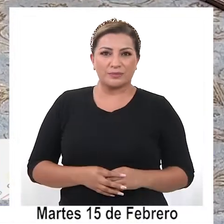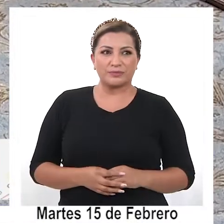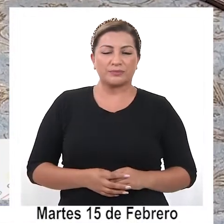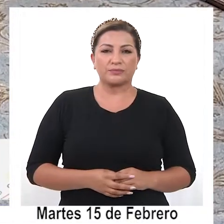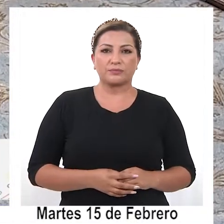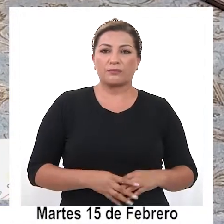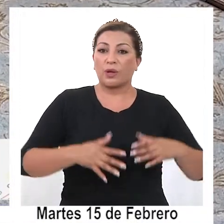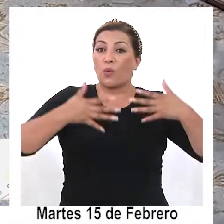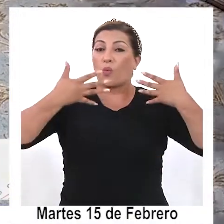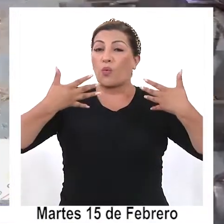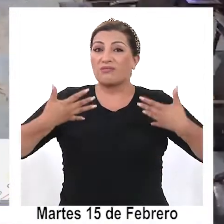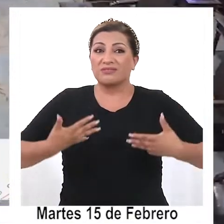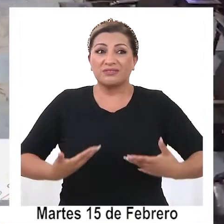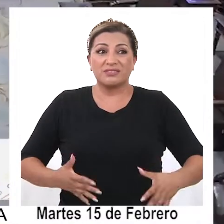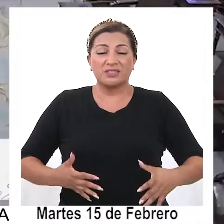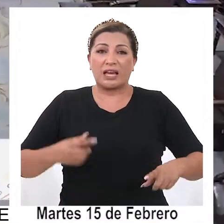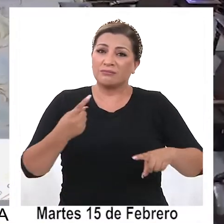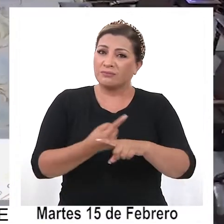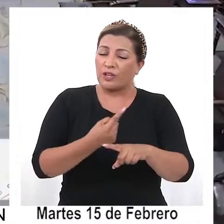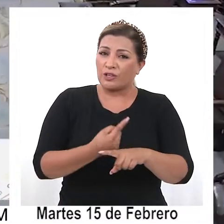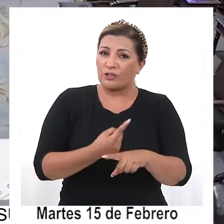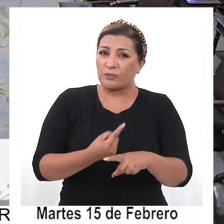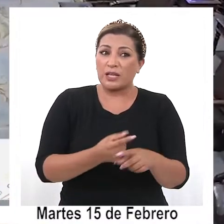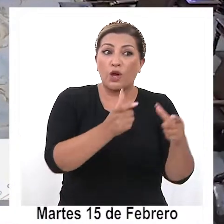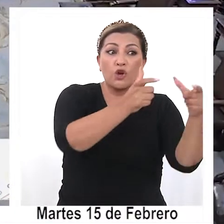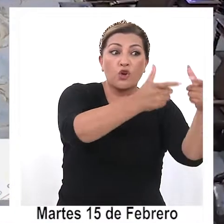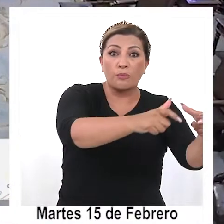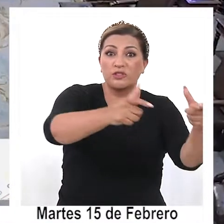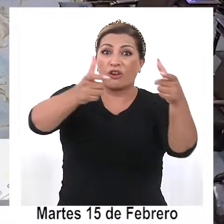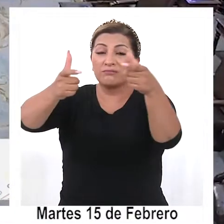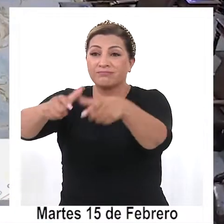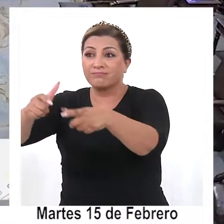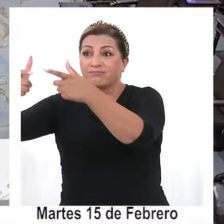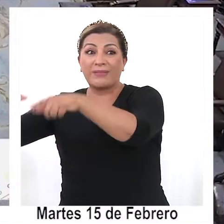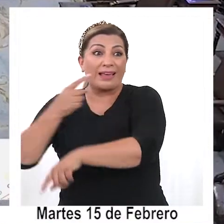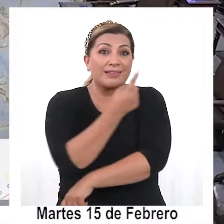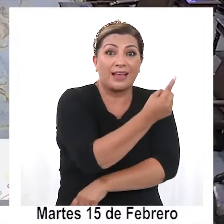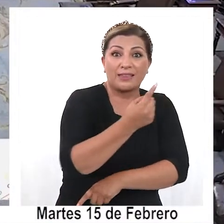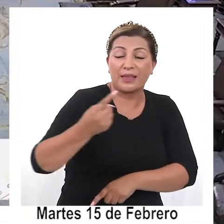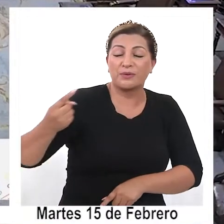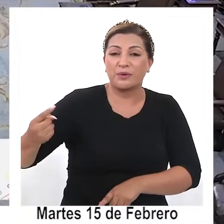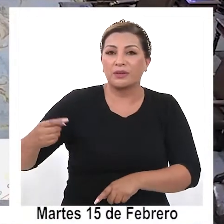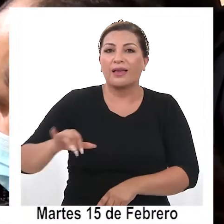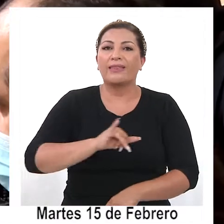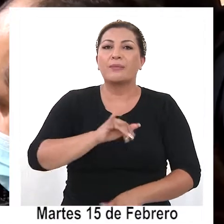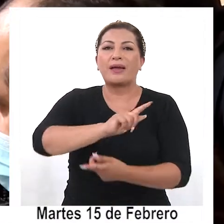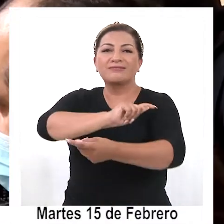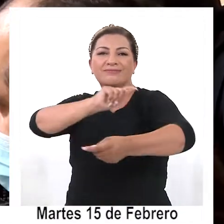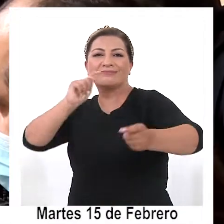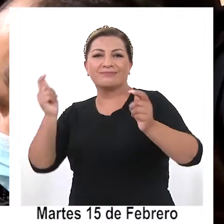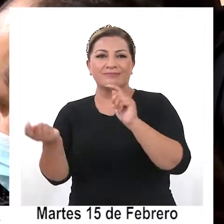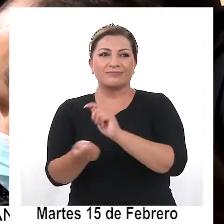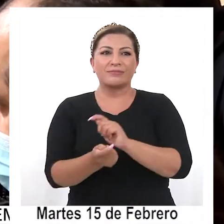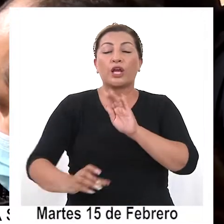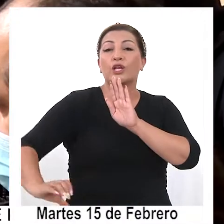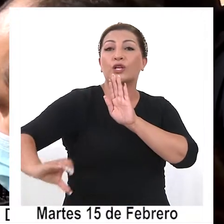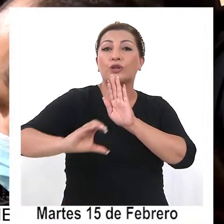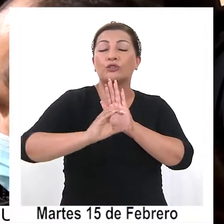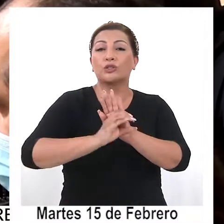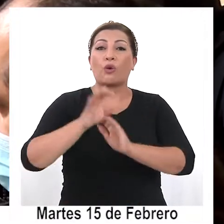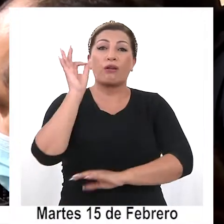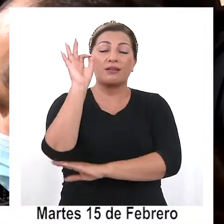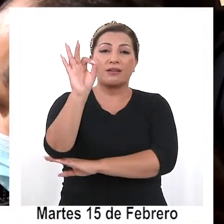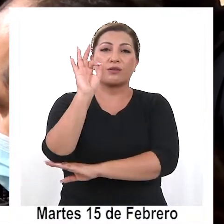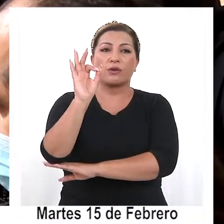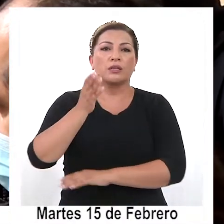Una vez que hayan sido discutidas en las comisiones temáticas respectivas, pasarán al Pleno de la Constituyente y